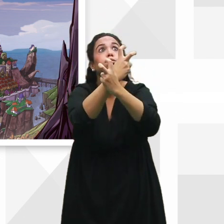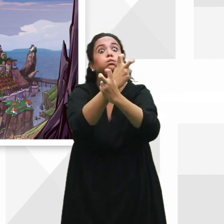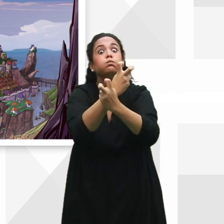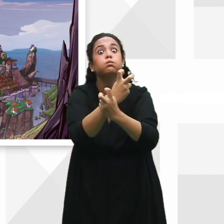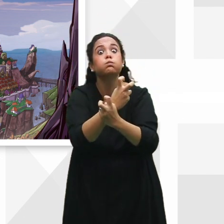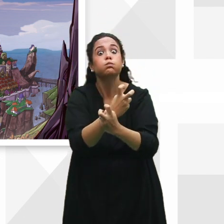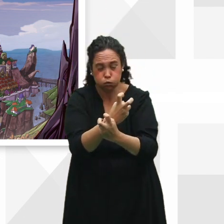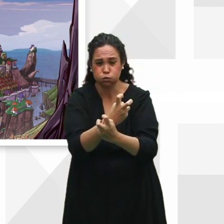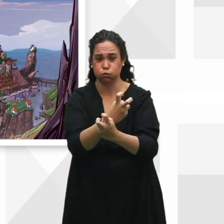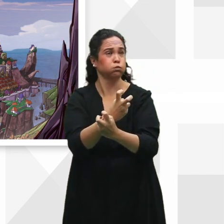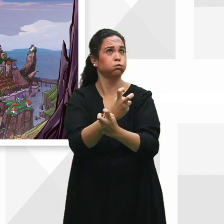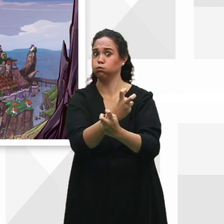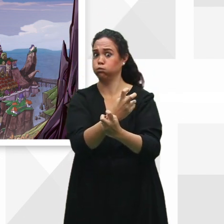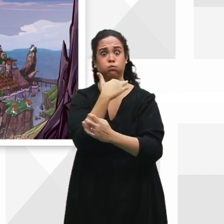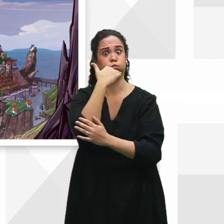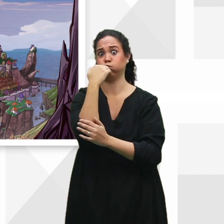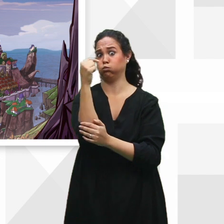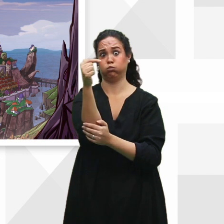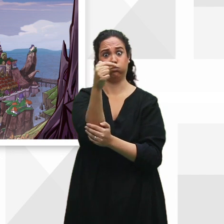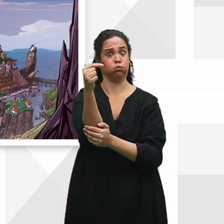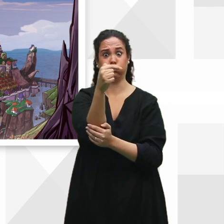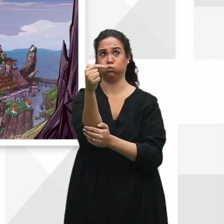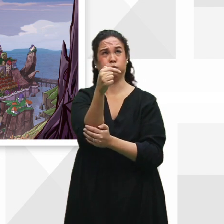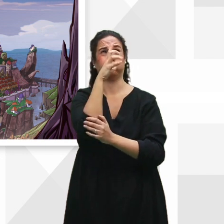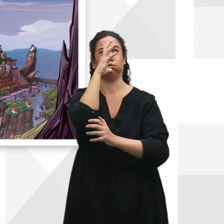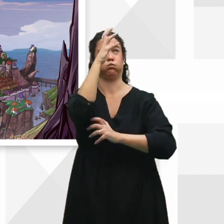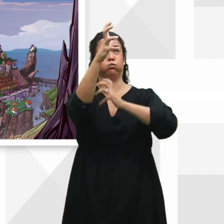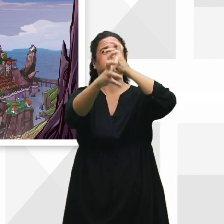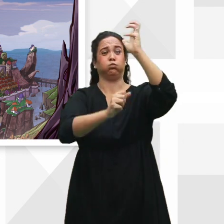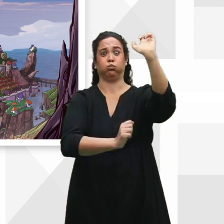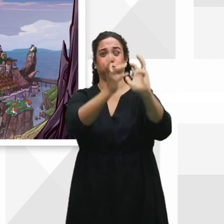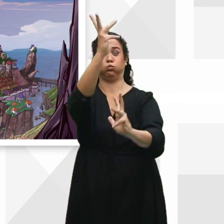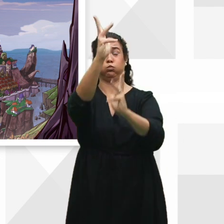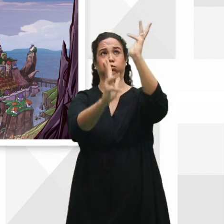Nada bueno podía traer tan monstruosa bola de fuego.